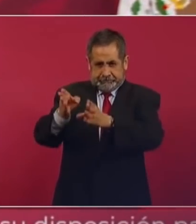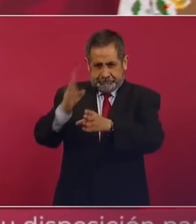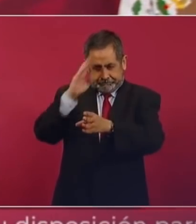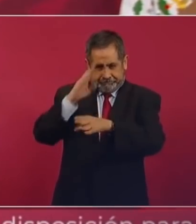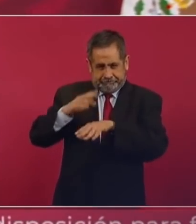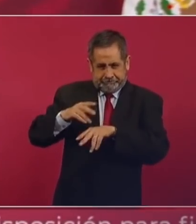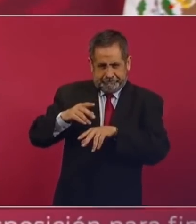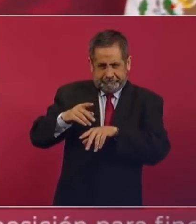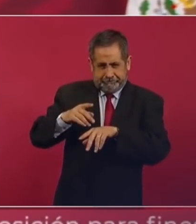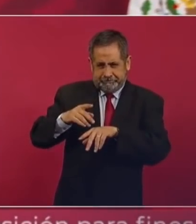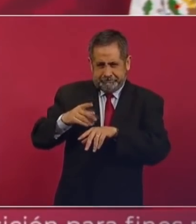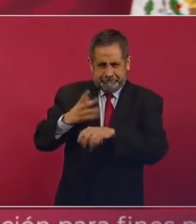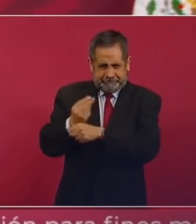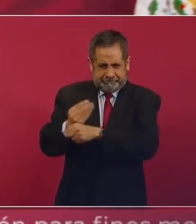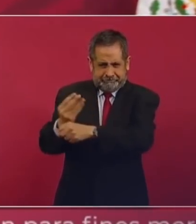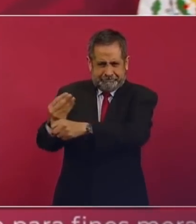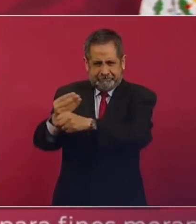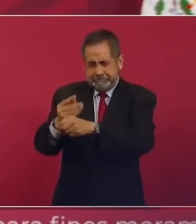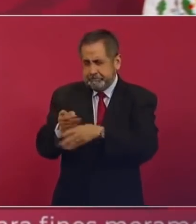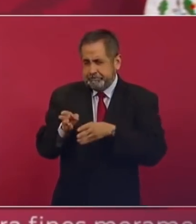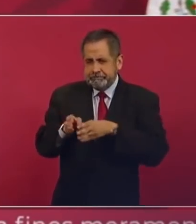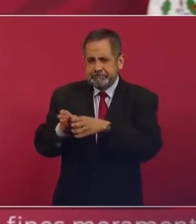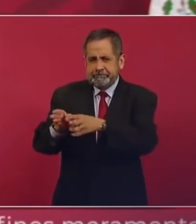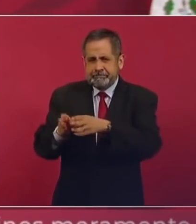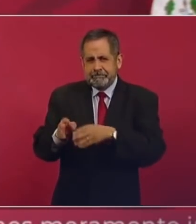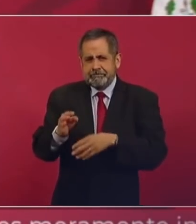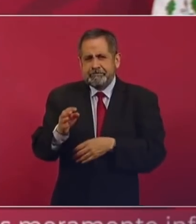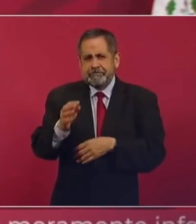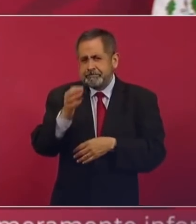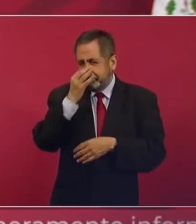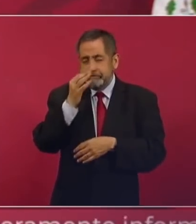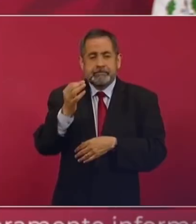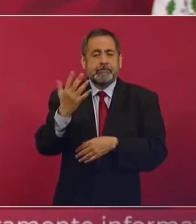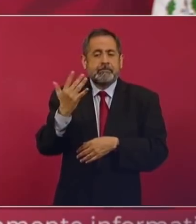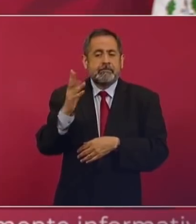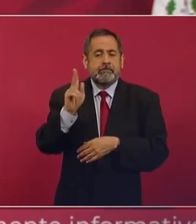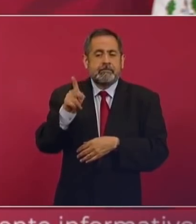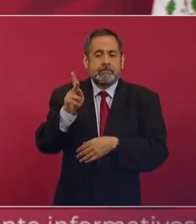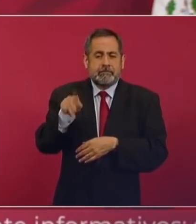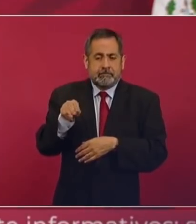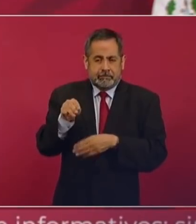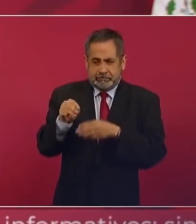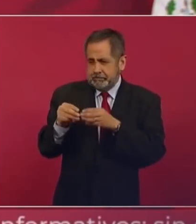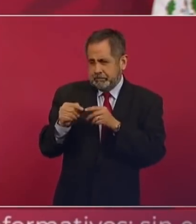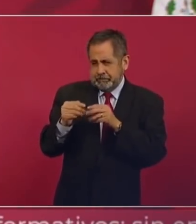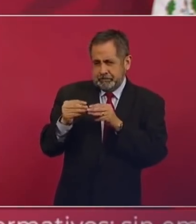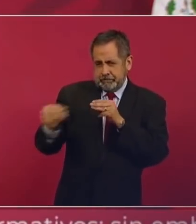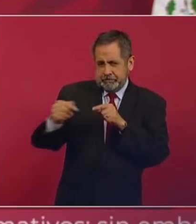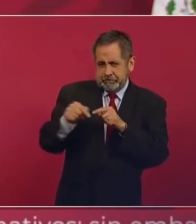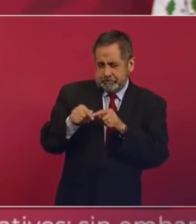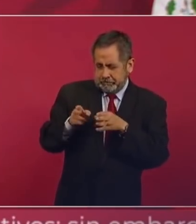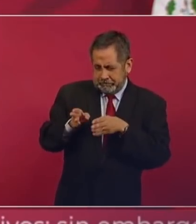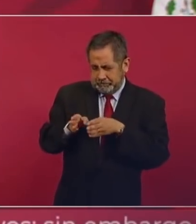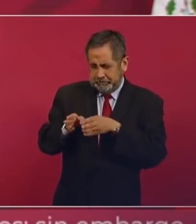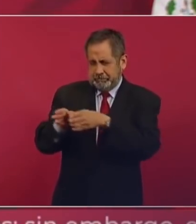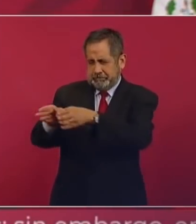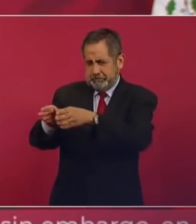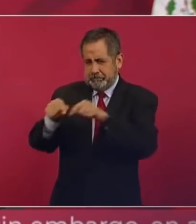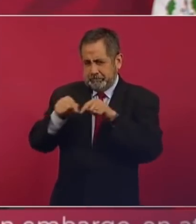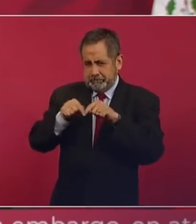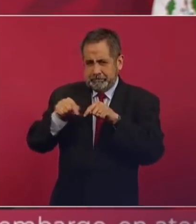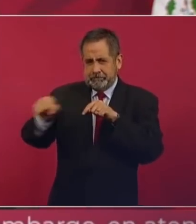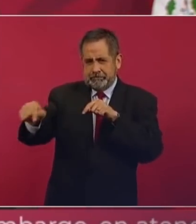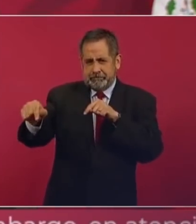para un tramo de 50 kilómetros es el equivalente